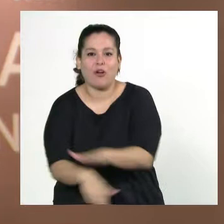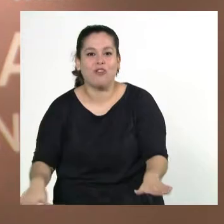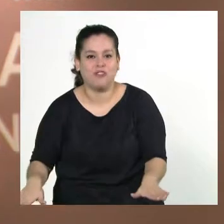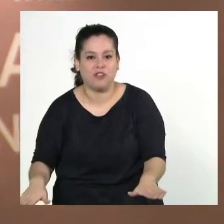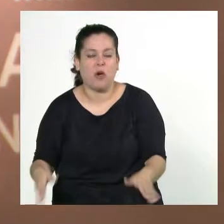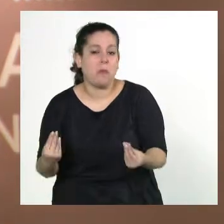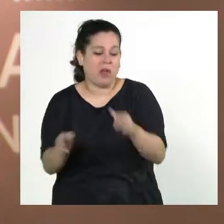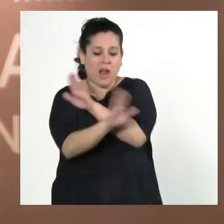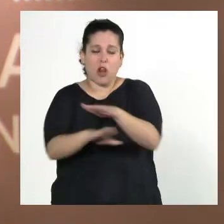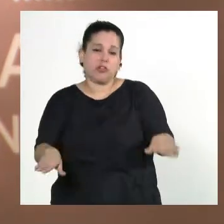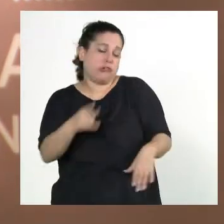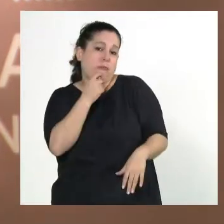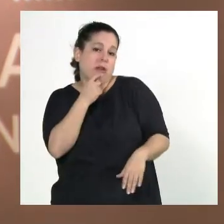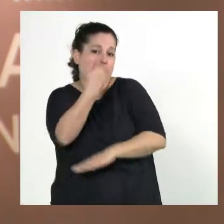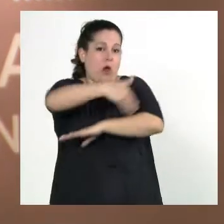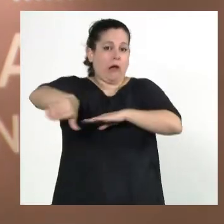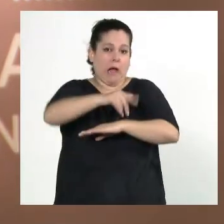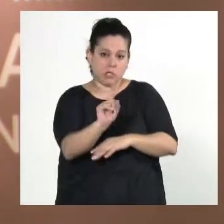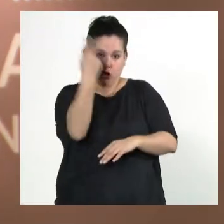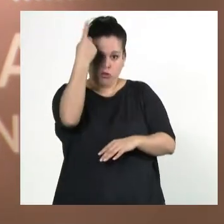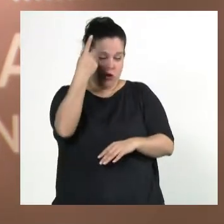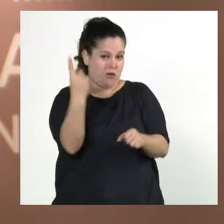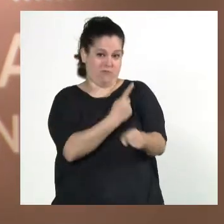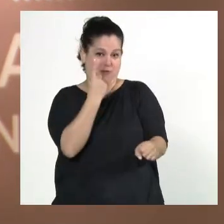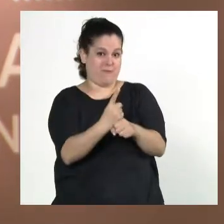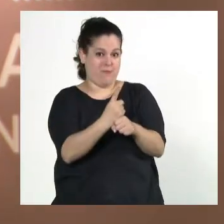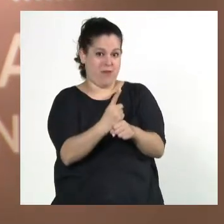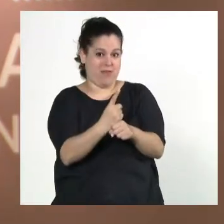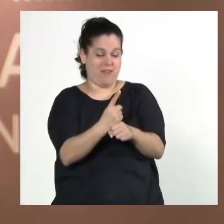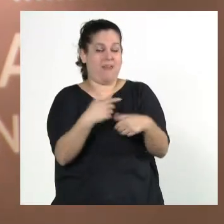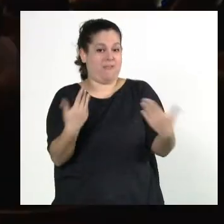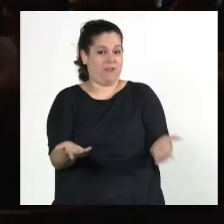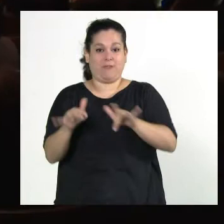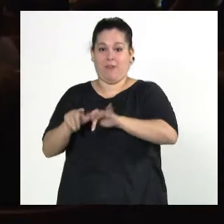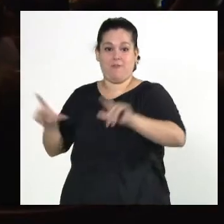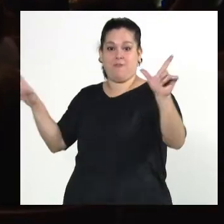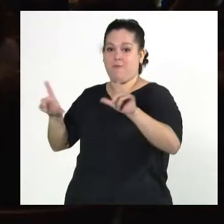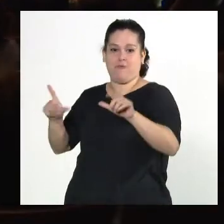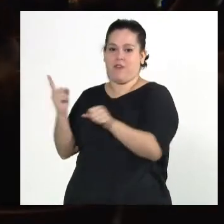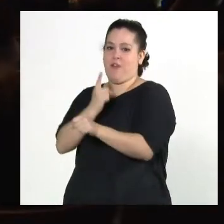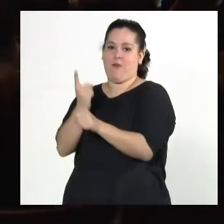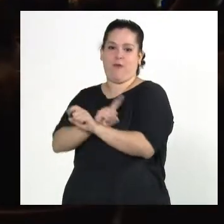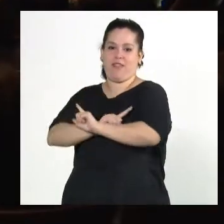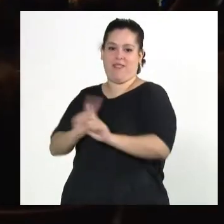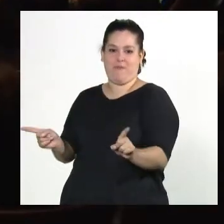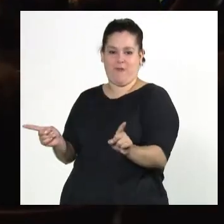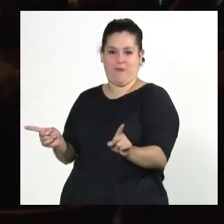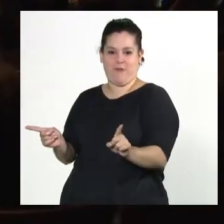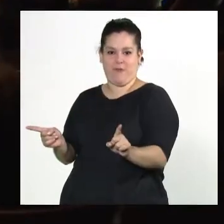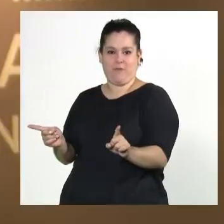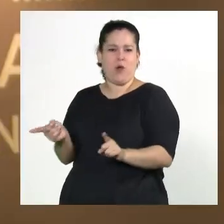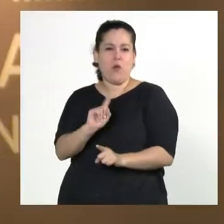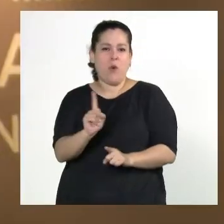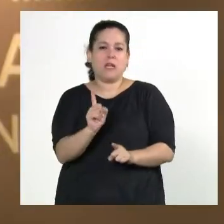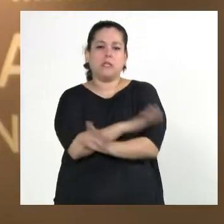chicos no pueden estar solos en la calle. Si no pueden estar solos en la calle, no pueden estar solos en internet. No significa que saben